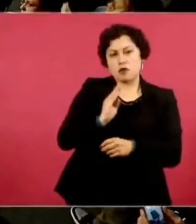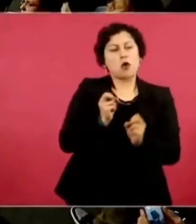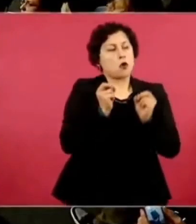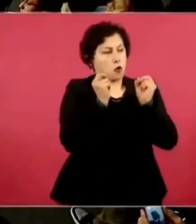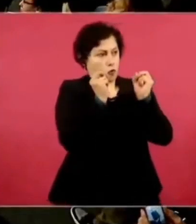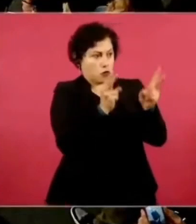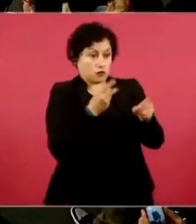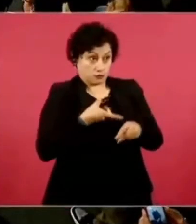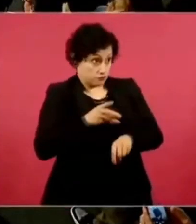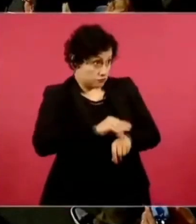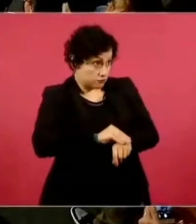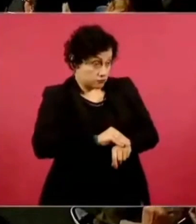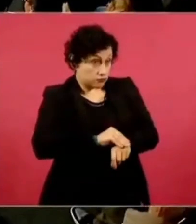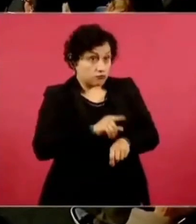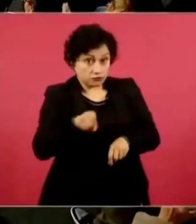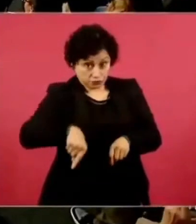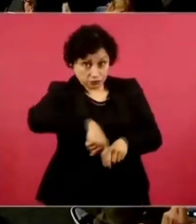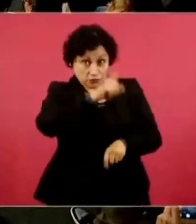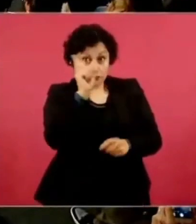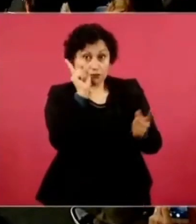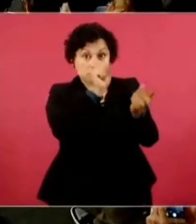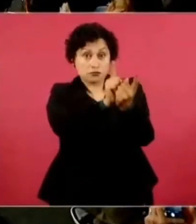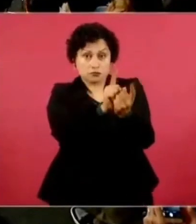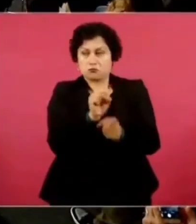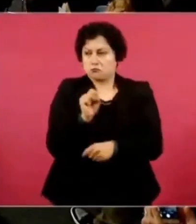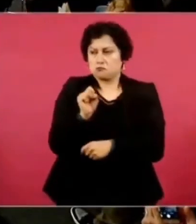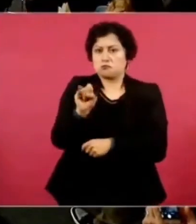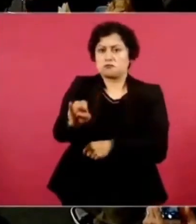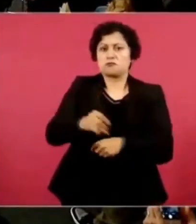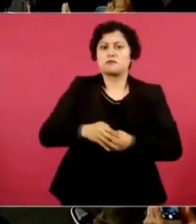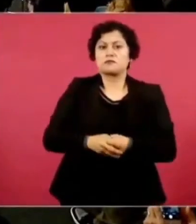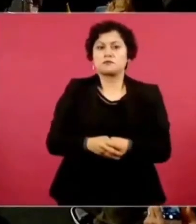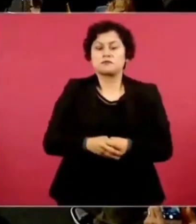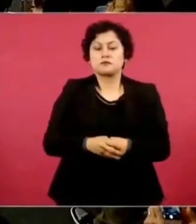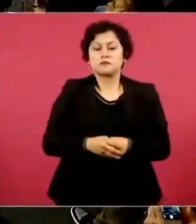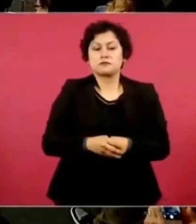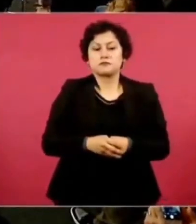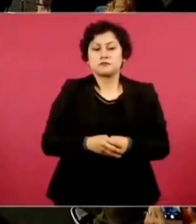si me lo permite, que vaya a verlo. Sí. Nosotros tenemos el… tiene la lista?